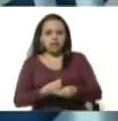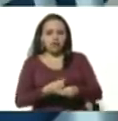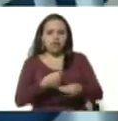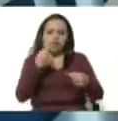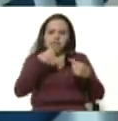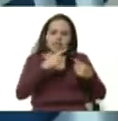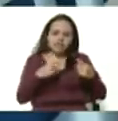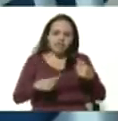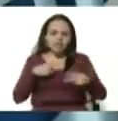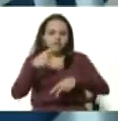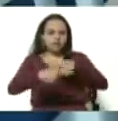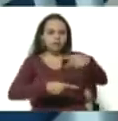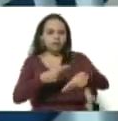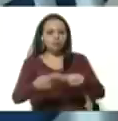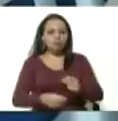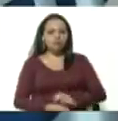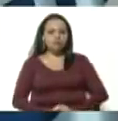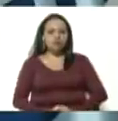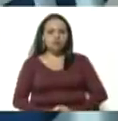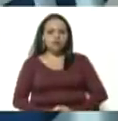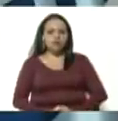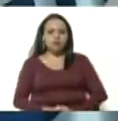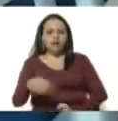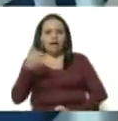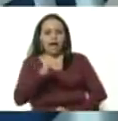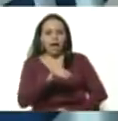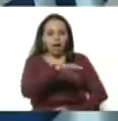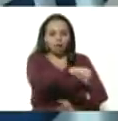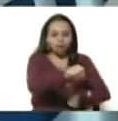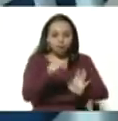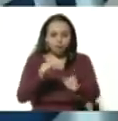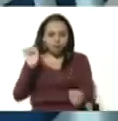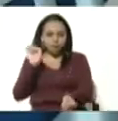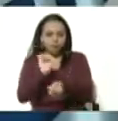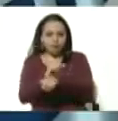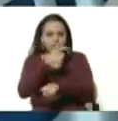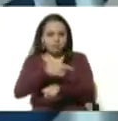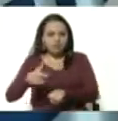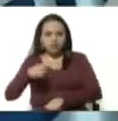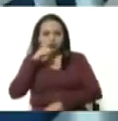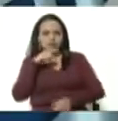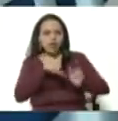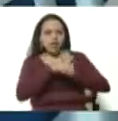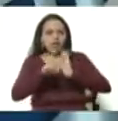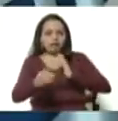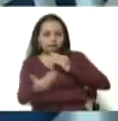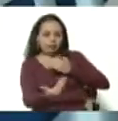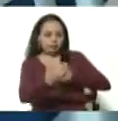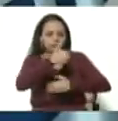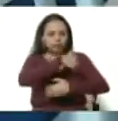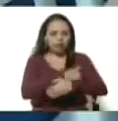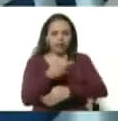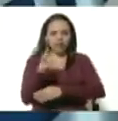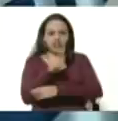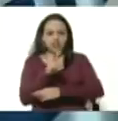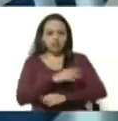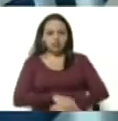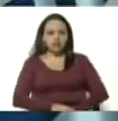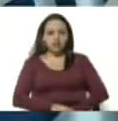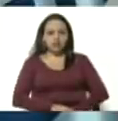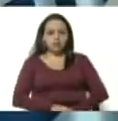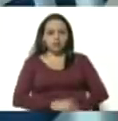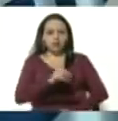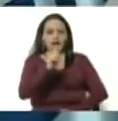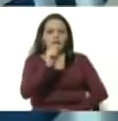procedimientos con aprehensión de personas que han ingresado ilegalmente al país por las llamadas trochas.